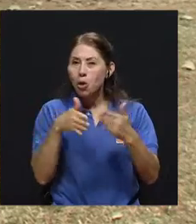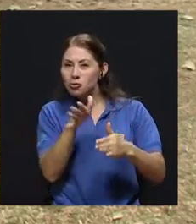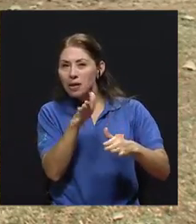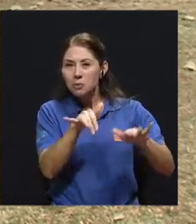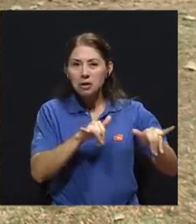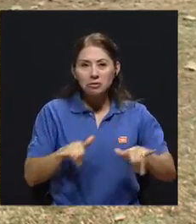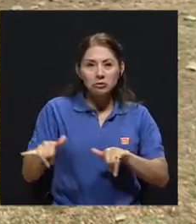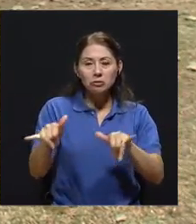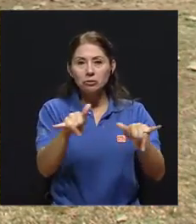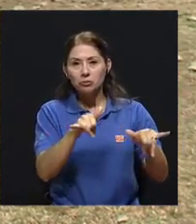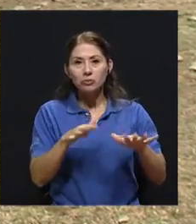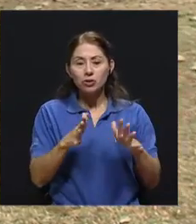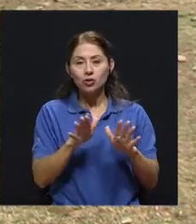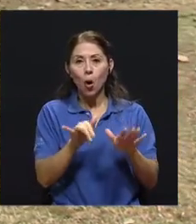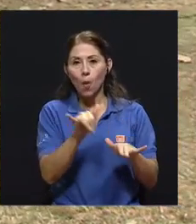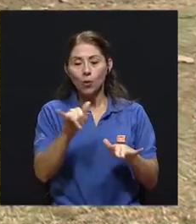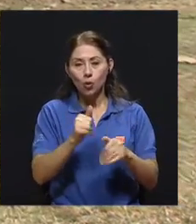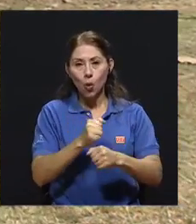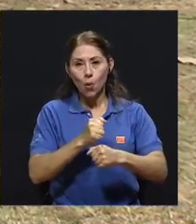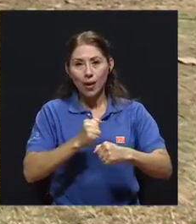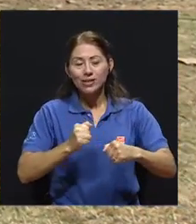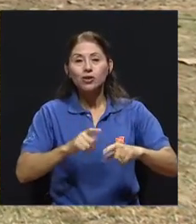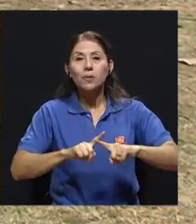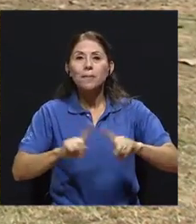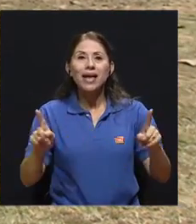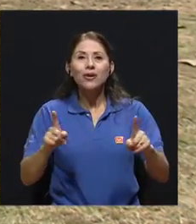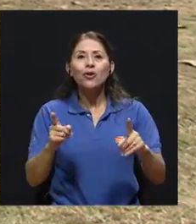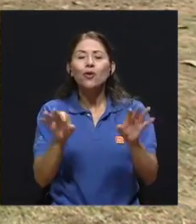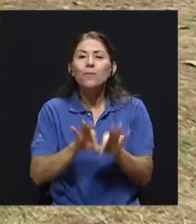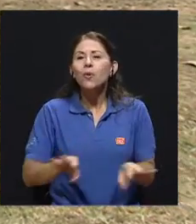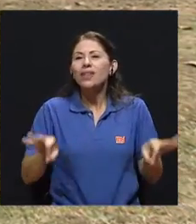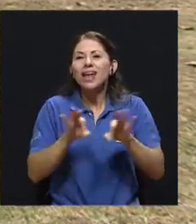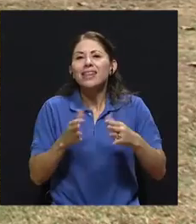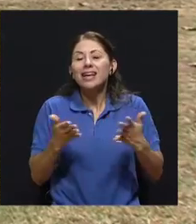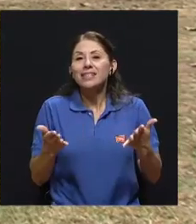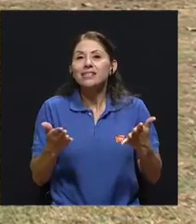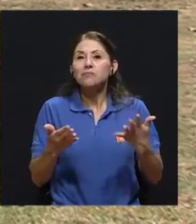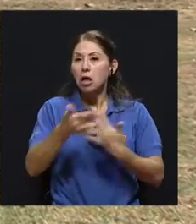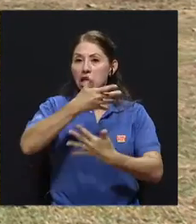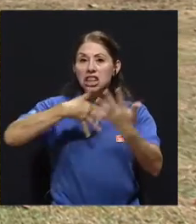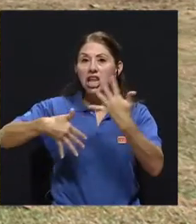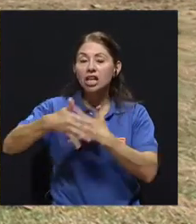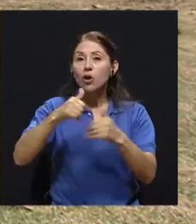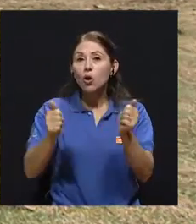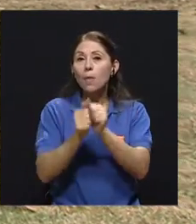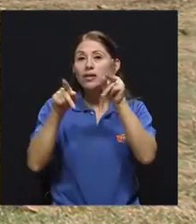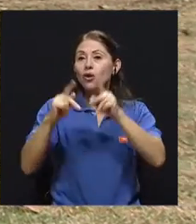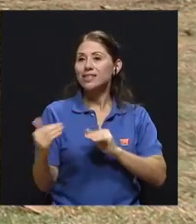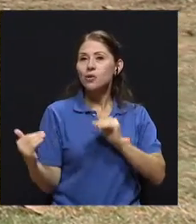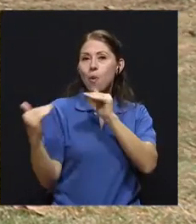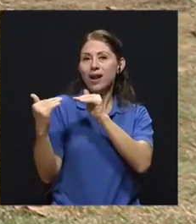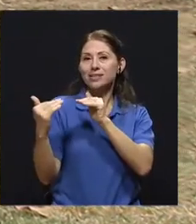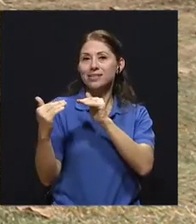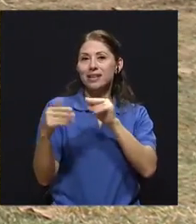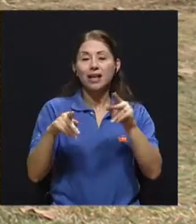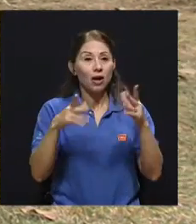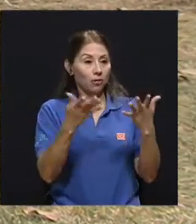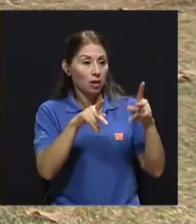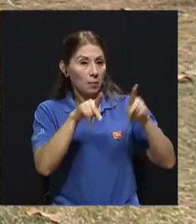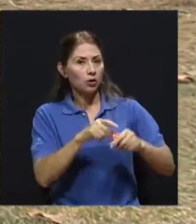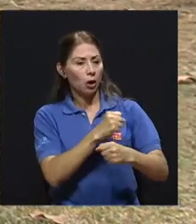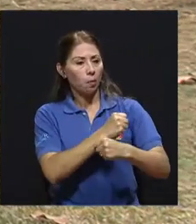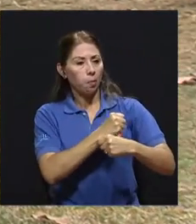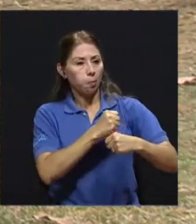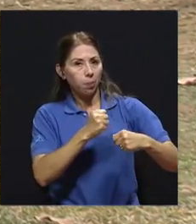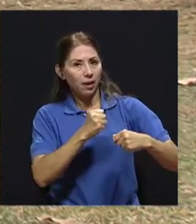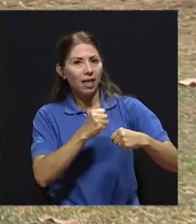sino también en interactuar con iguales, o sea, con otras personas que tienen esa misma condición, el solo hecho de